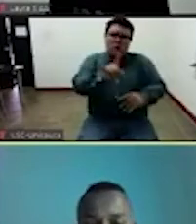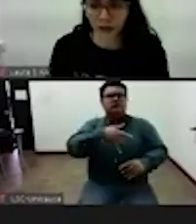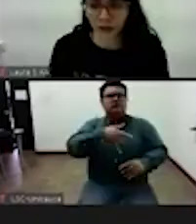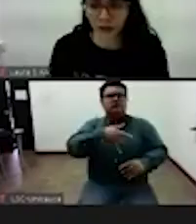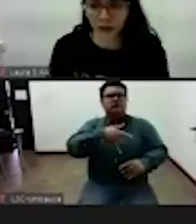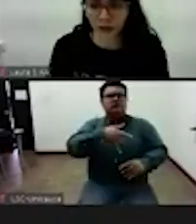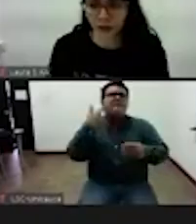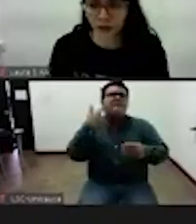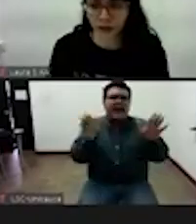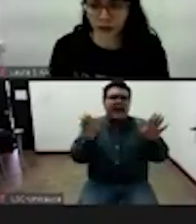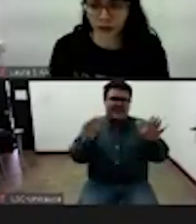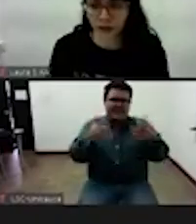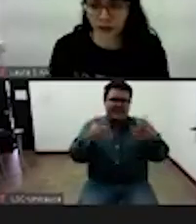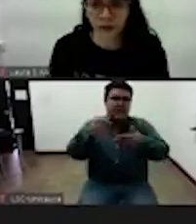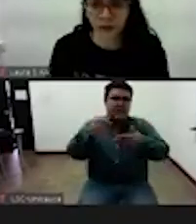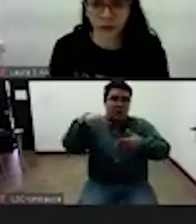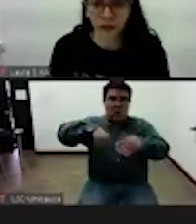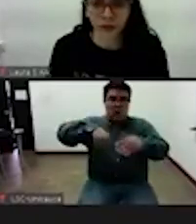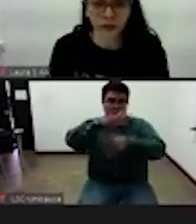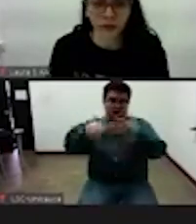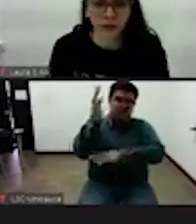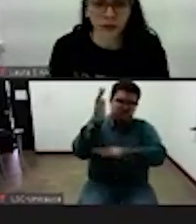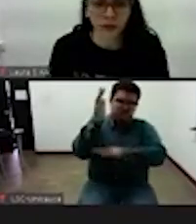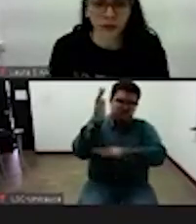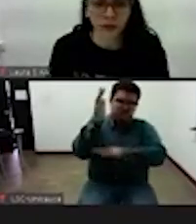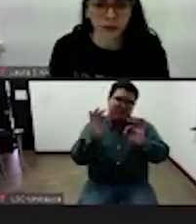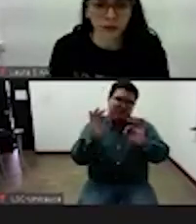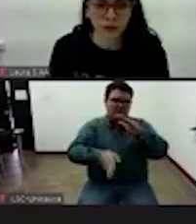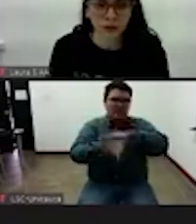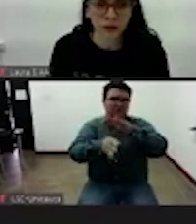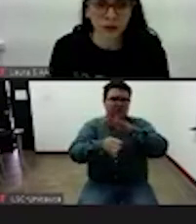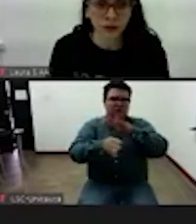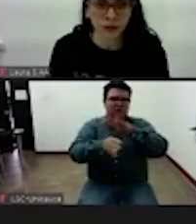abrebocas entonces continúo por acá con mi presentación